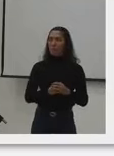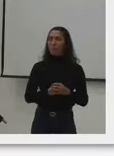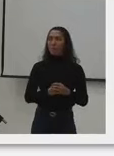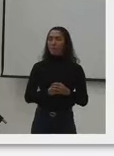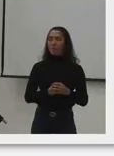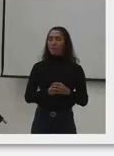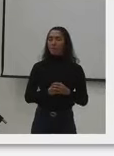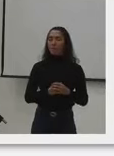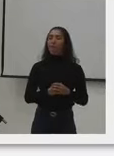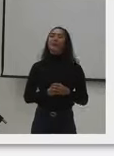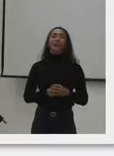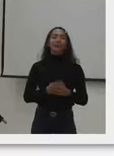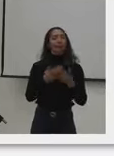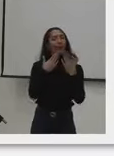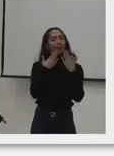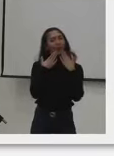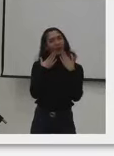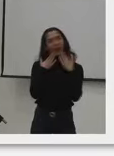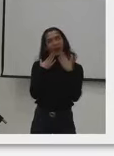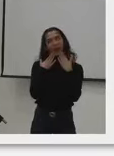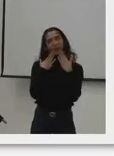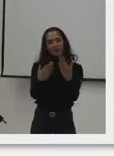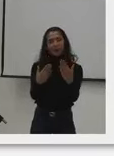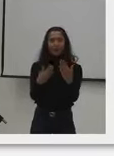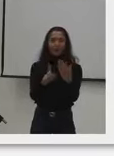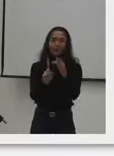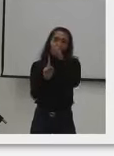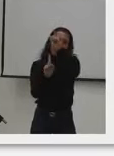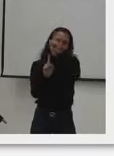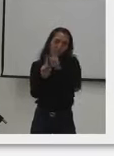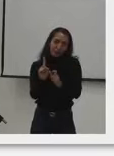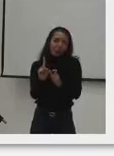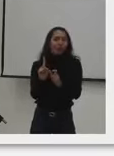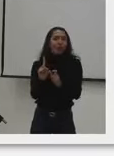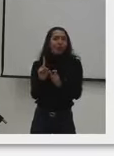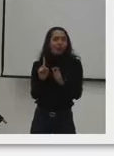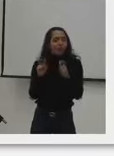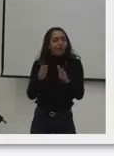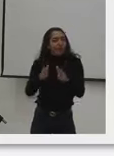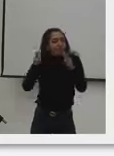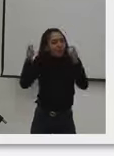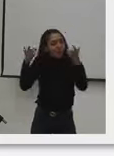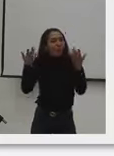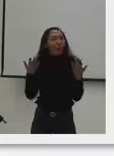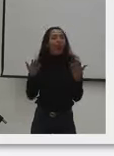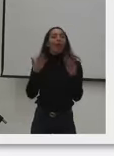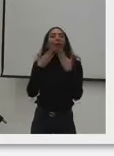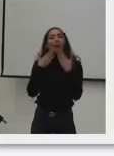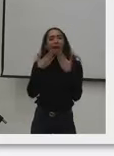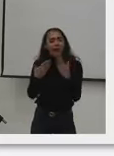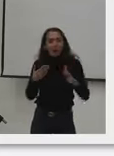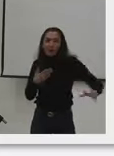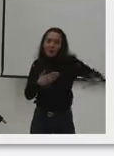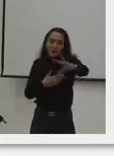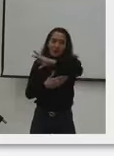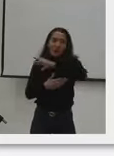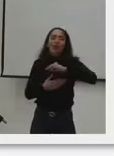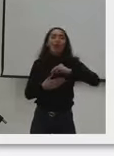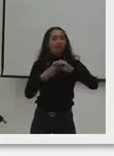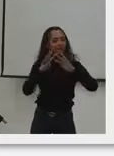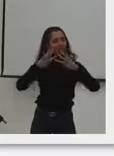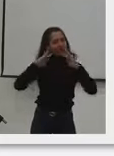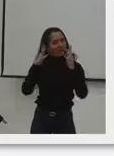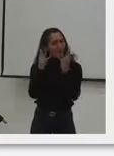gracias primero que todo a los senadores congresistas que nos acompañan la tarde de hoy